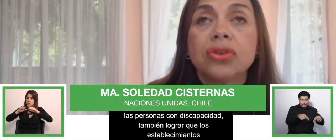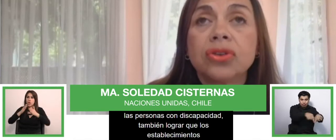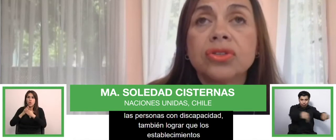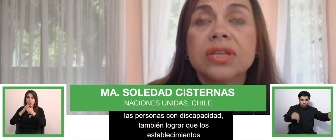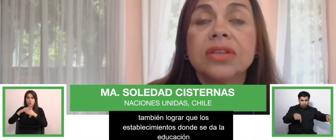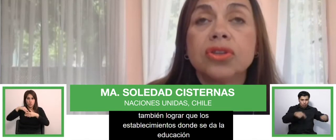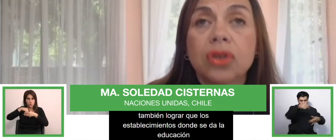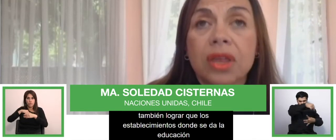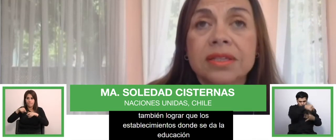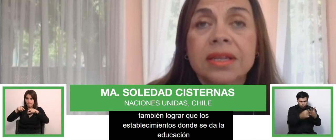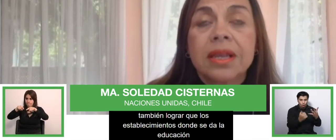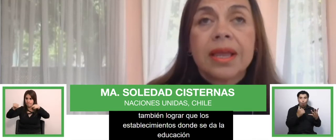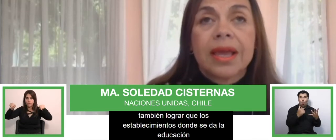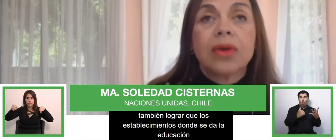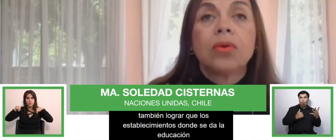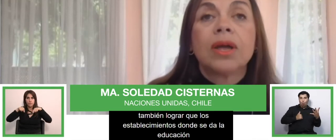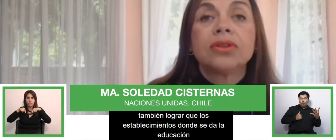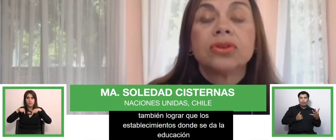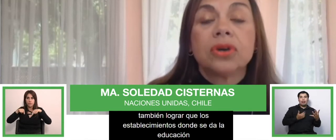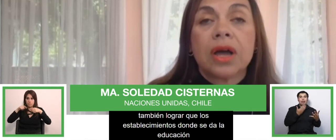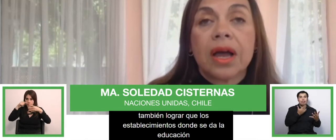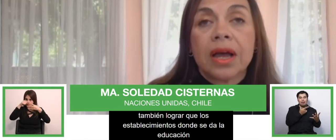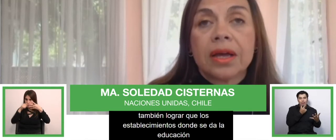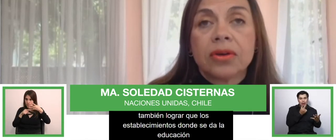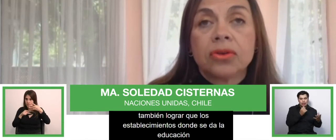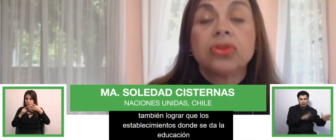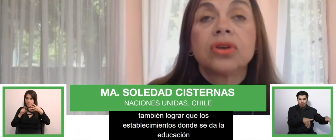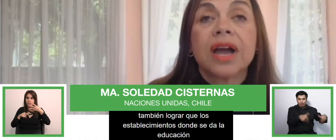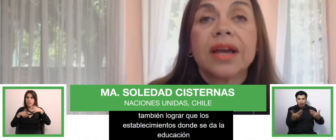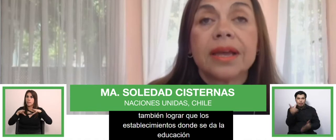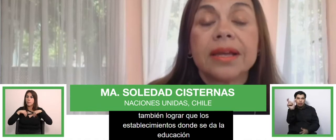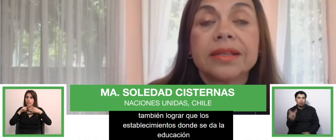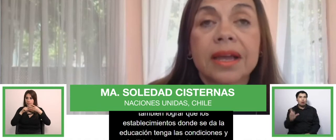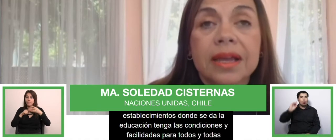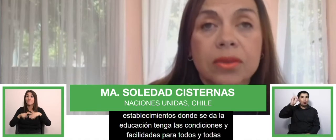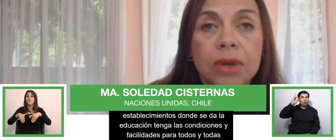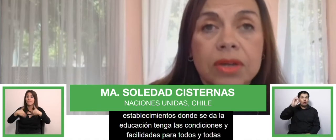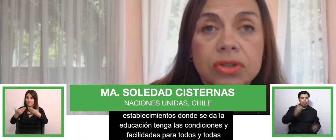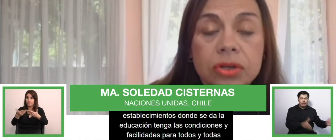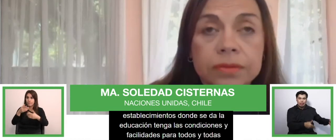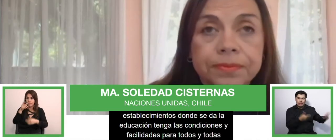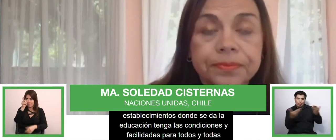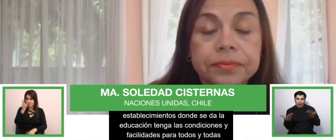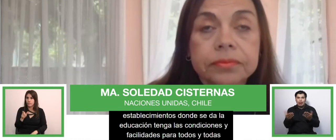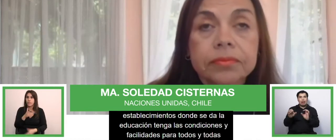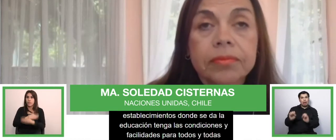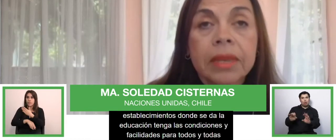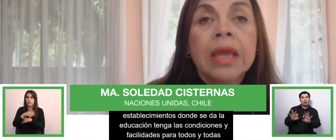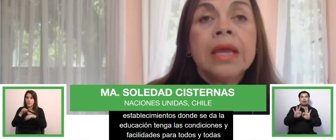para todos y todas en cuanto a otorgar esta educación.